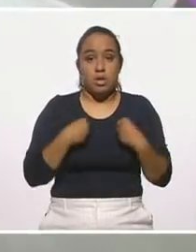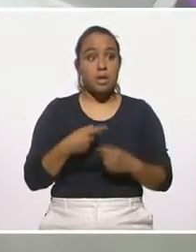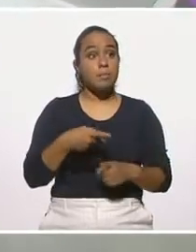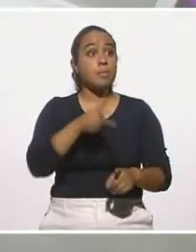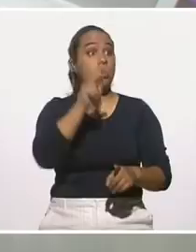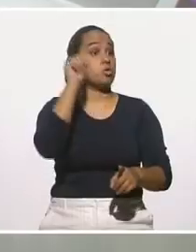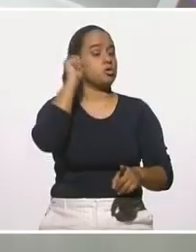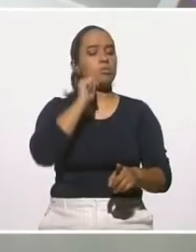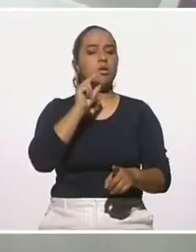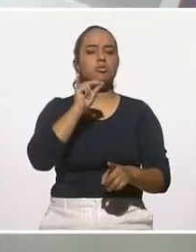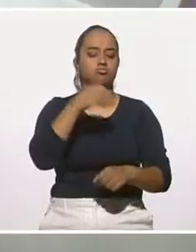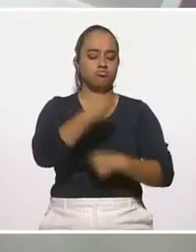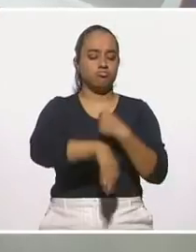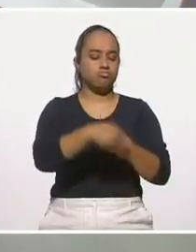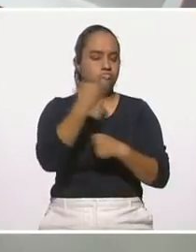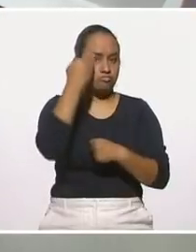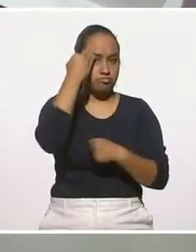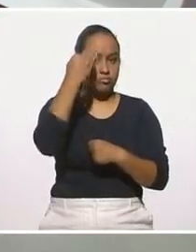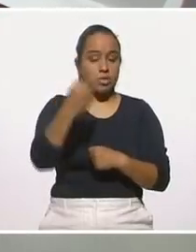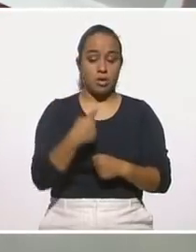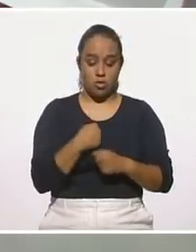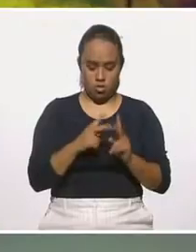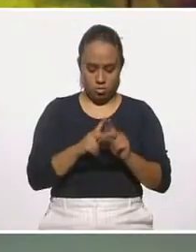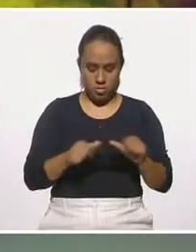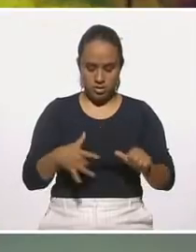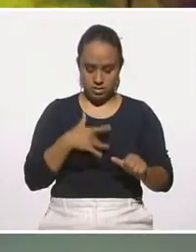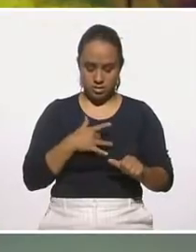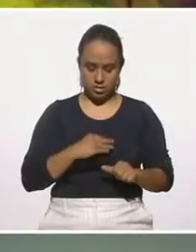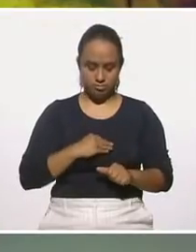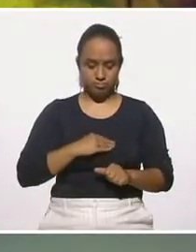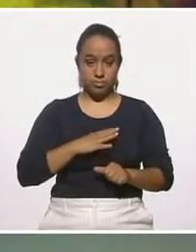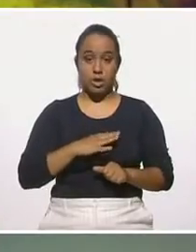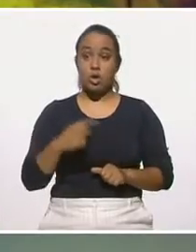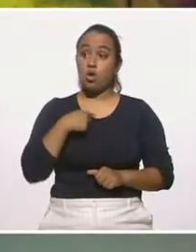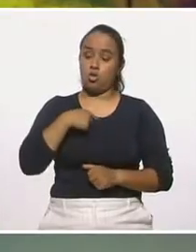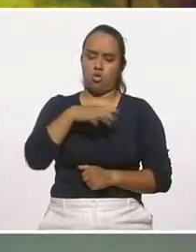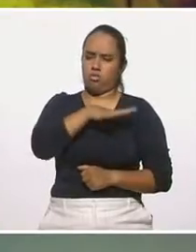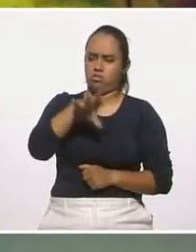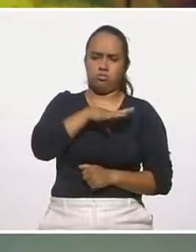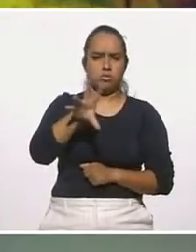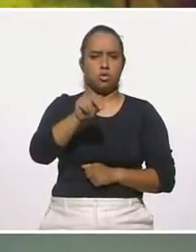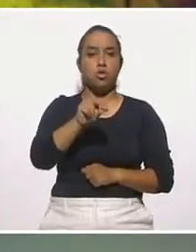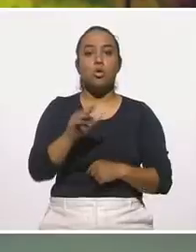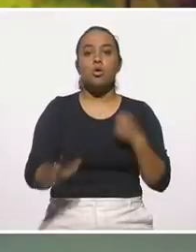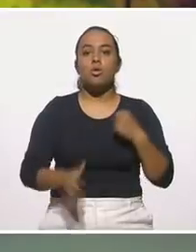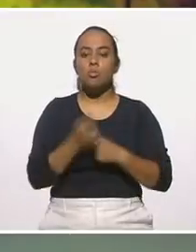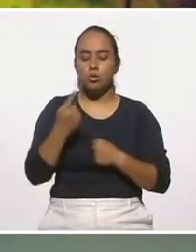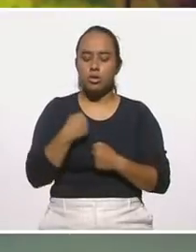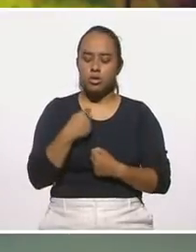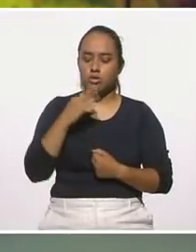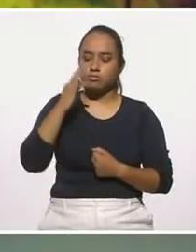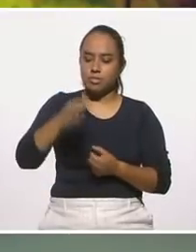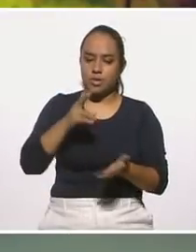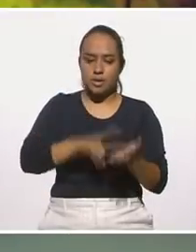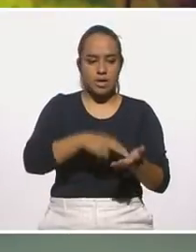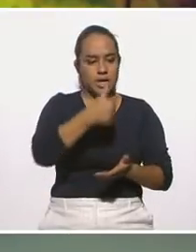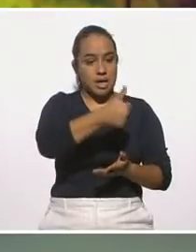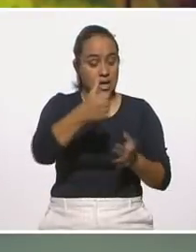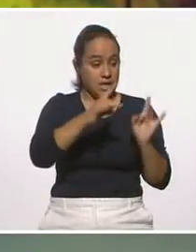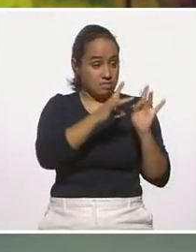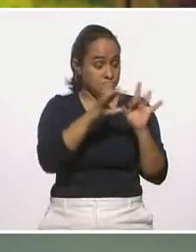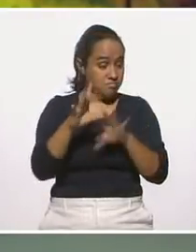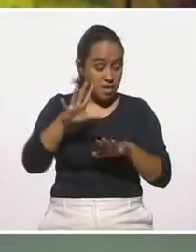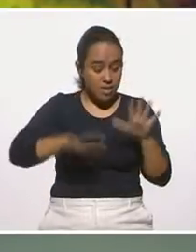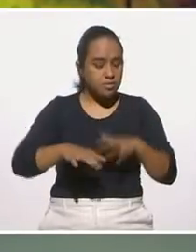siempre, que todo es pasajero y la paz llena mi corazón. No soy resistente, porque aprendí a dar el valor que tiene cada situación,